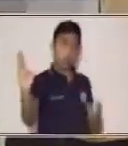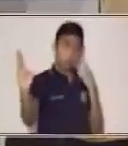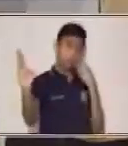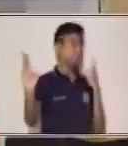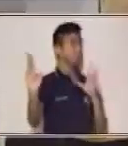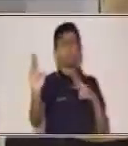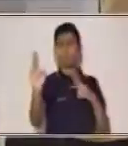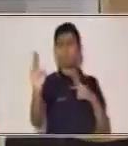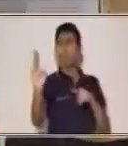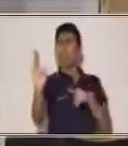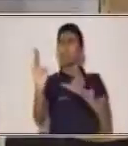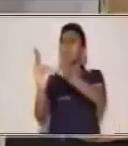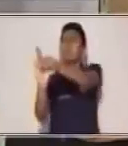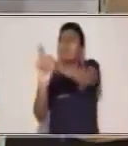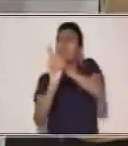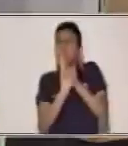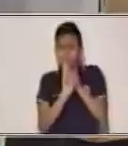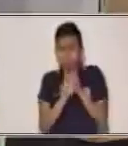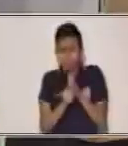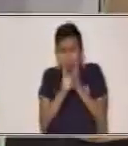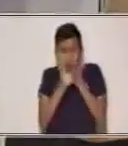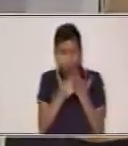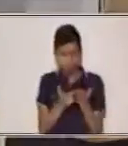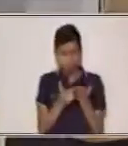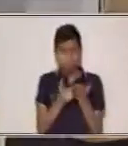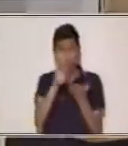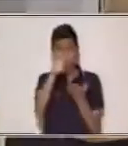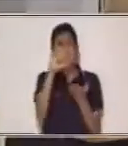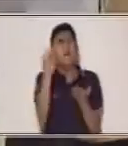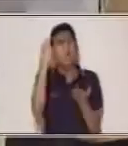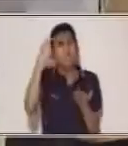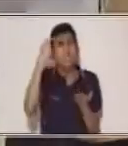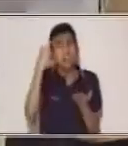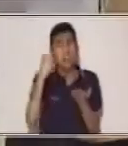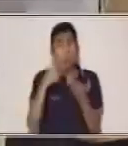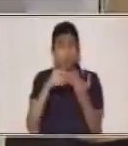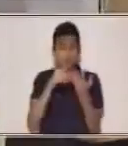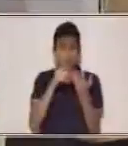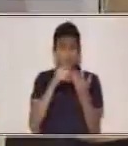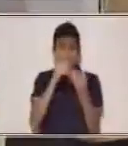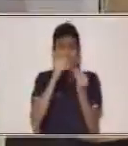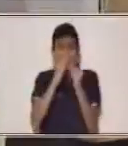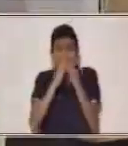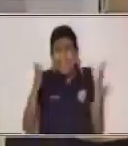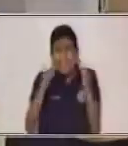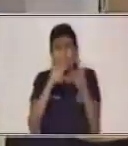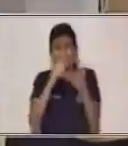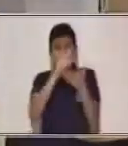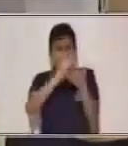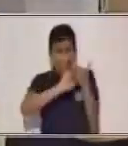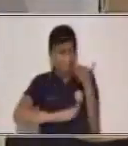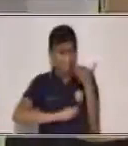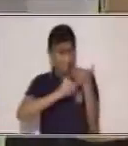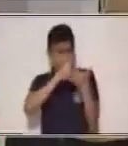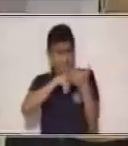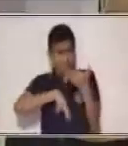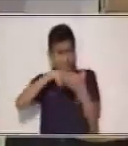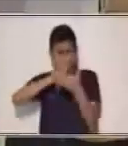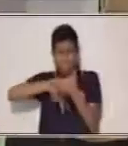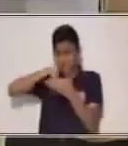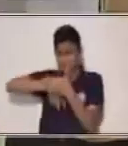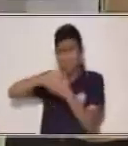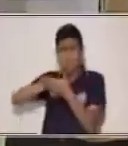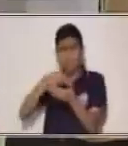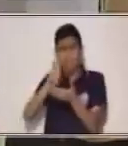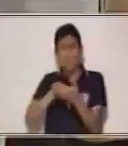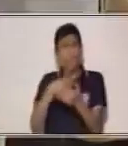fin. Y si es una narración muy larga, va a perder el interés en ella. También debe ser breve porque la persona